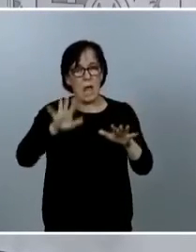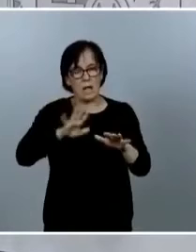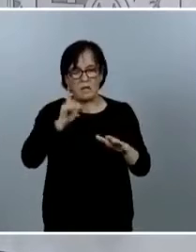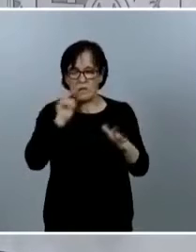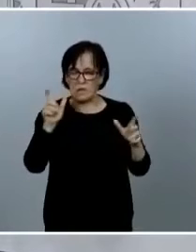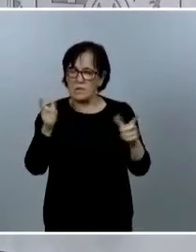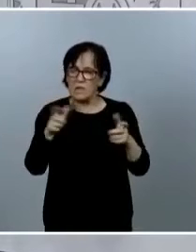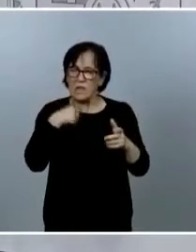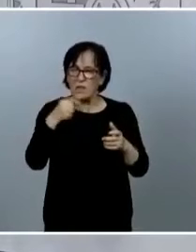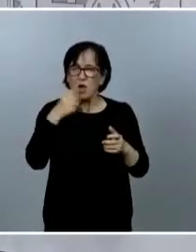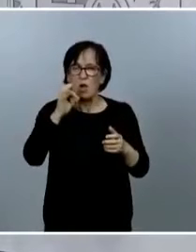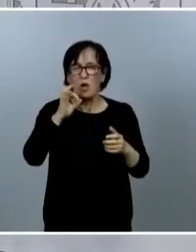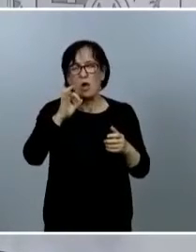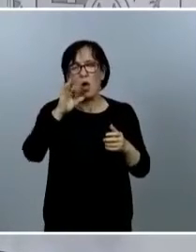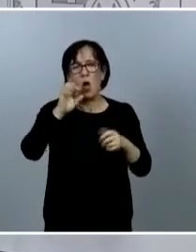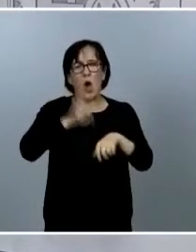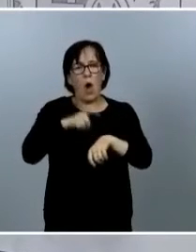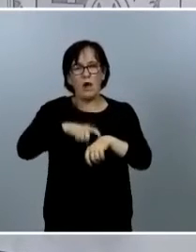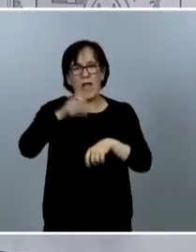dice que